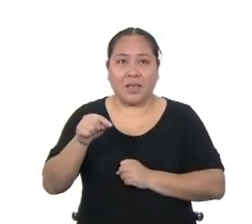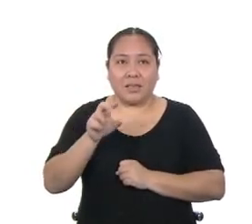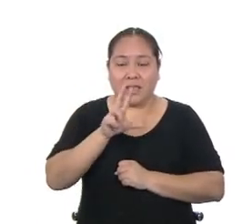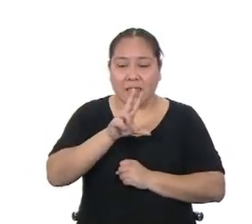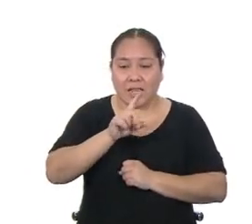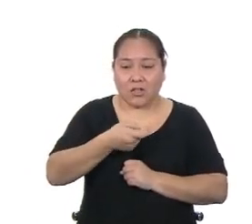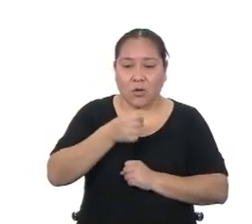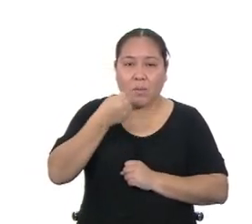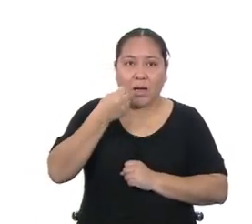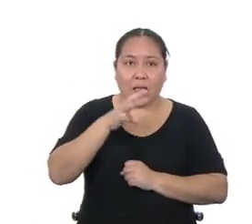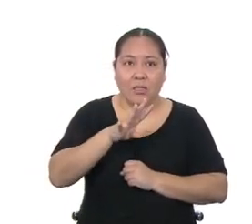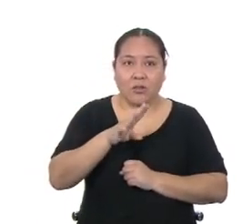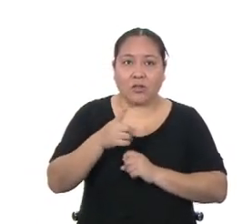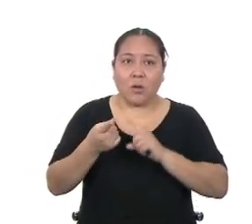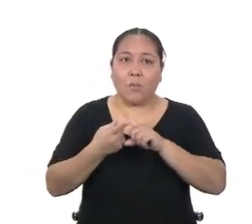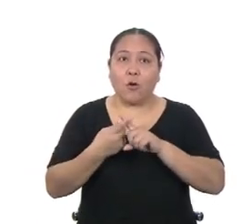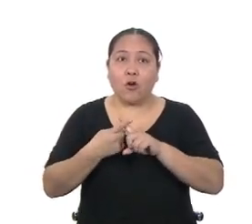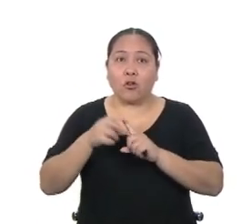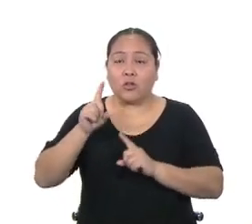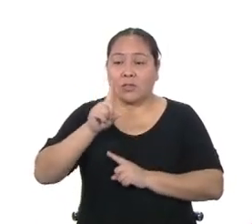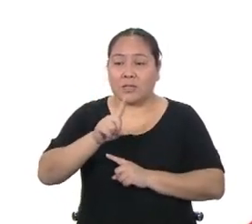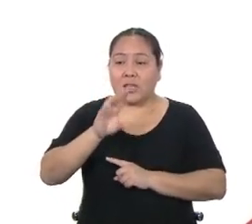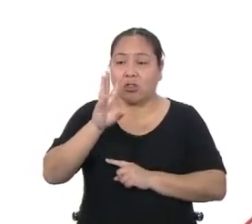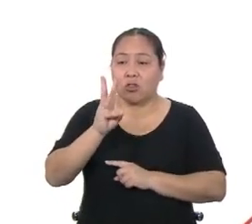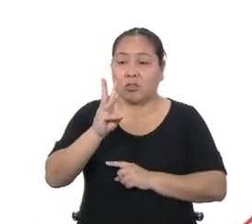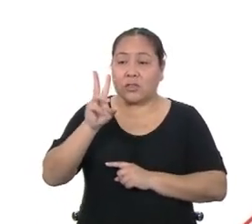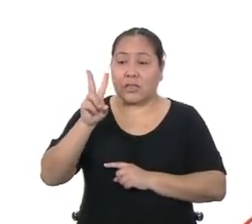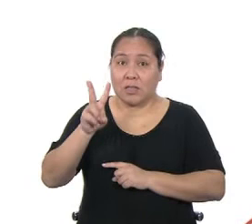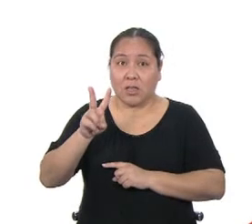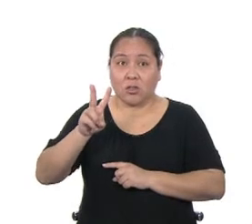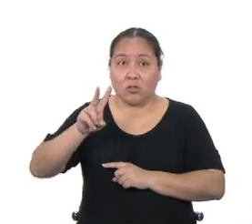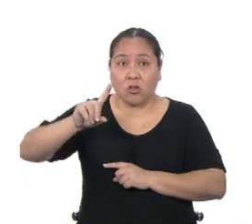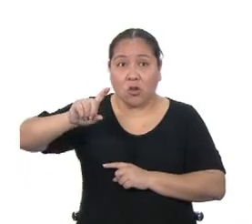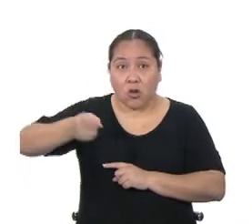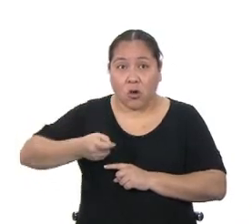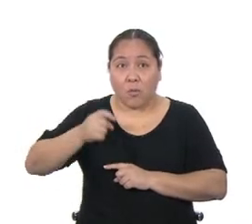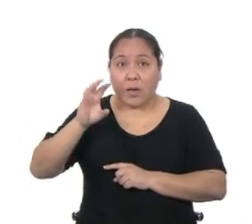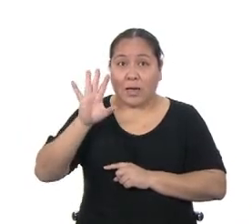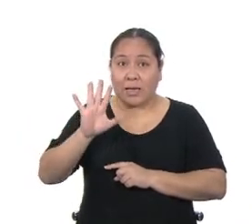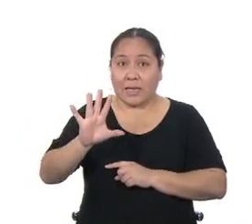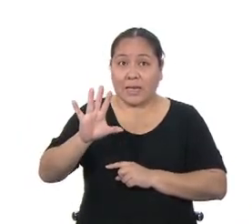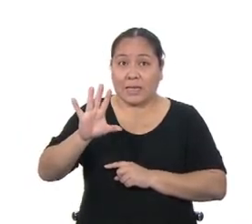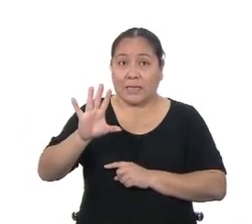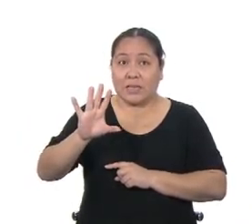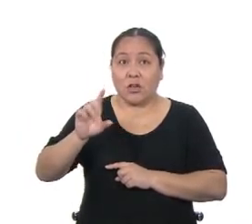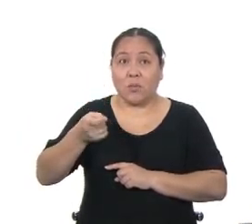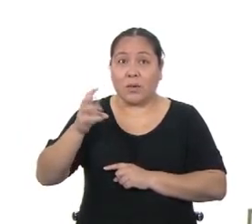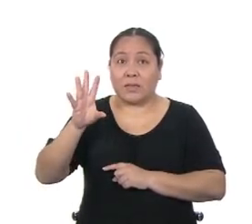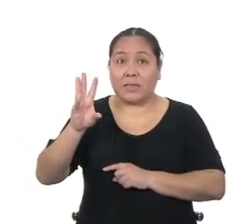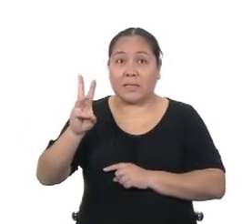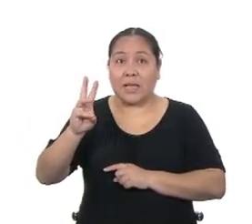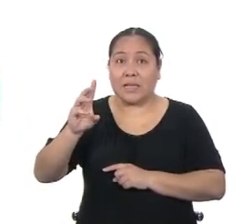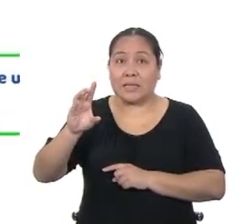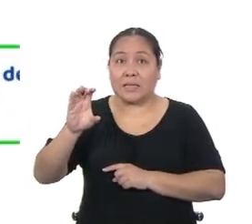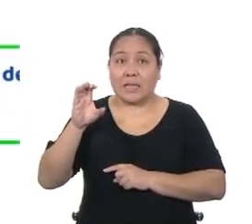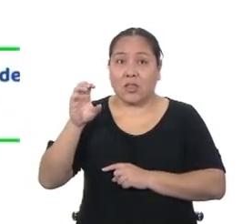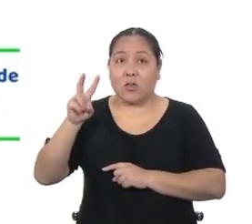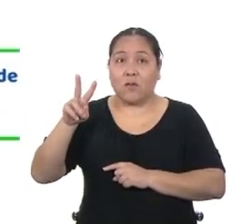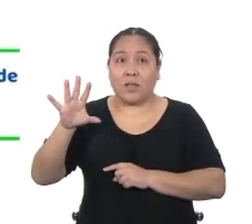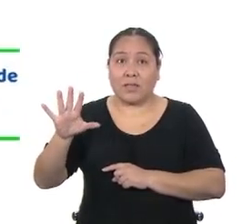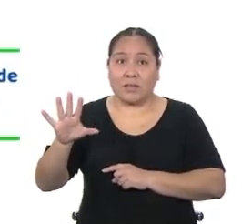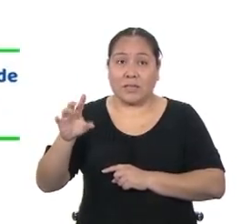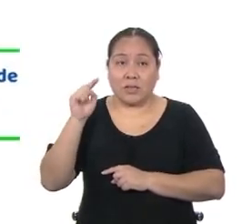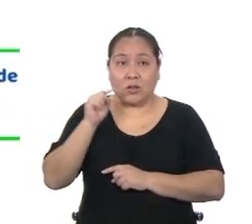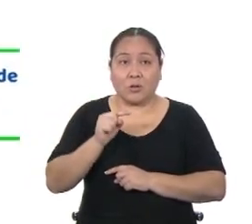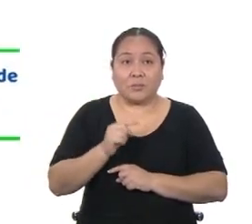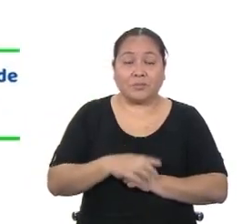,14 por 162,5625. Por lo tanto, el área de una moneda de